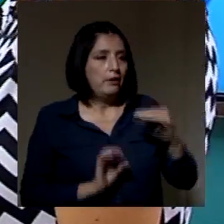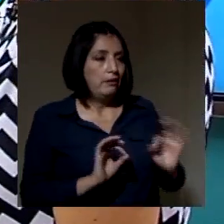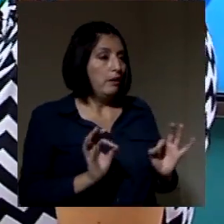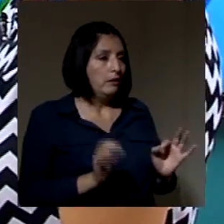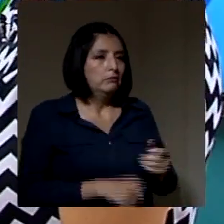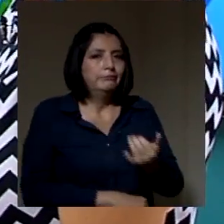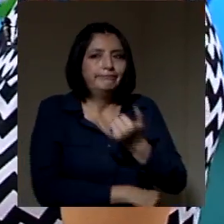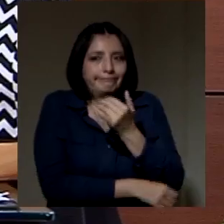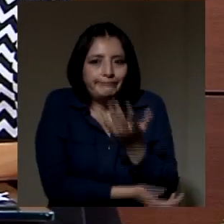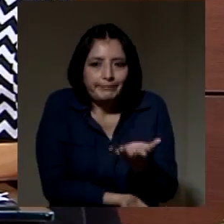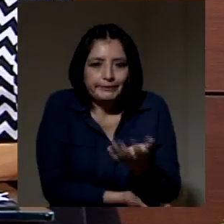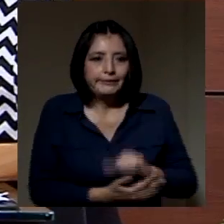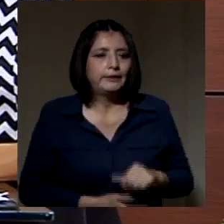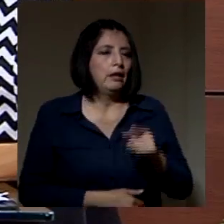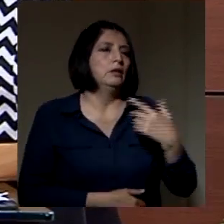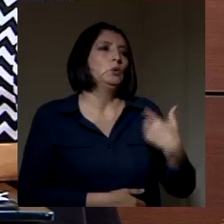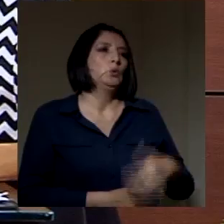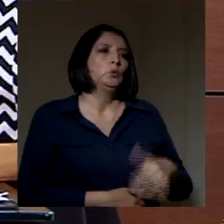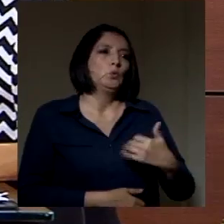¿Qué pasaba?